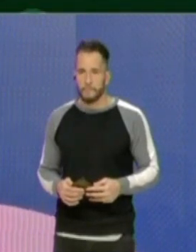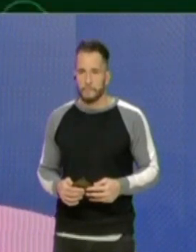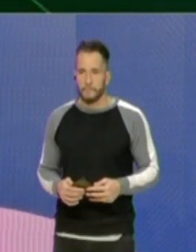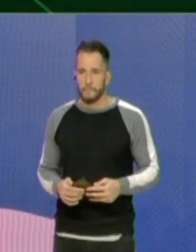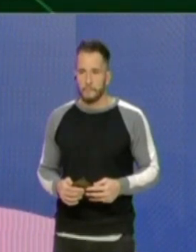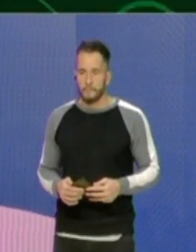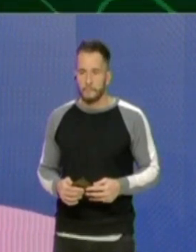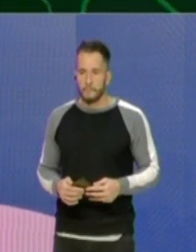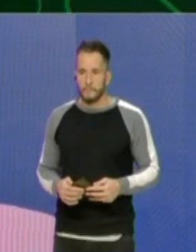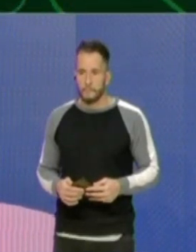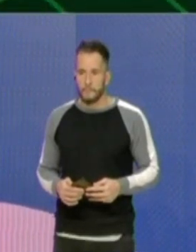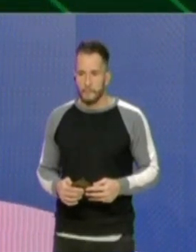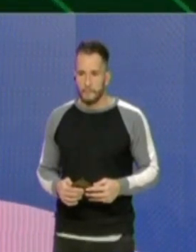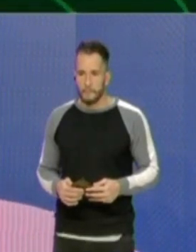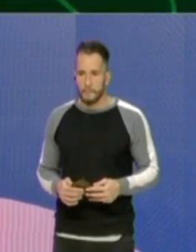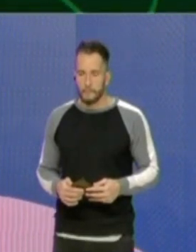si bien es inicial y primario.